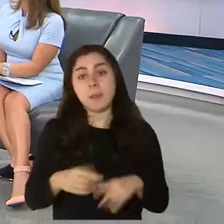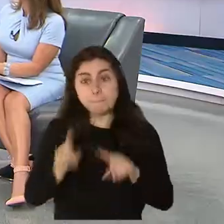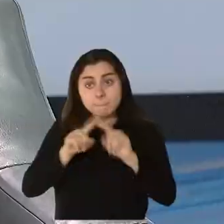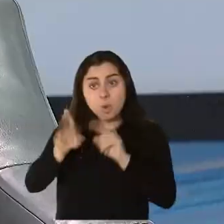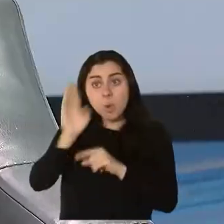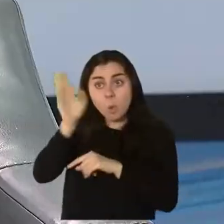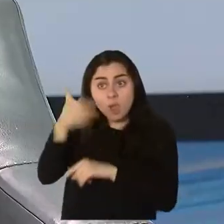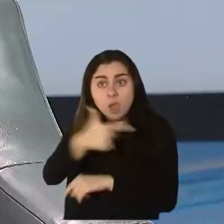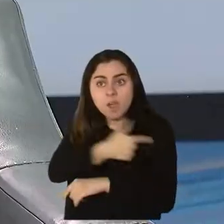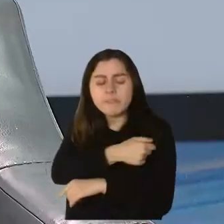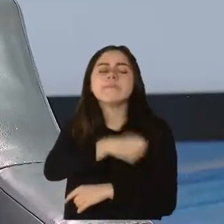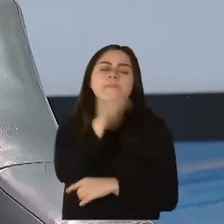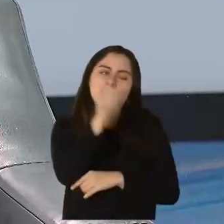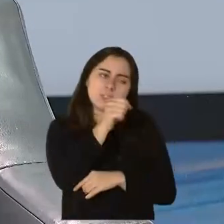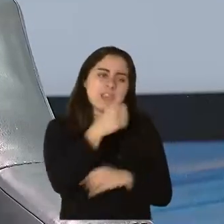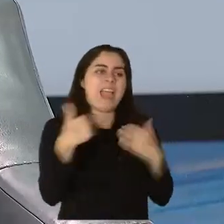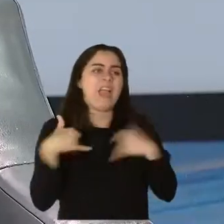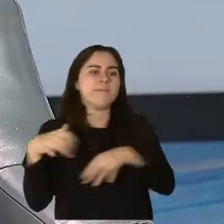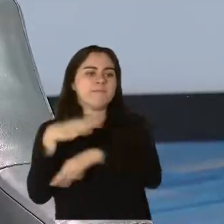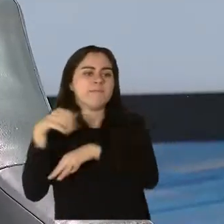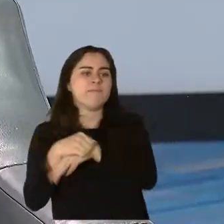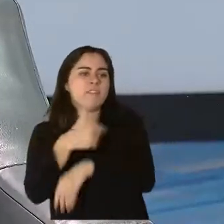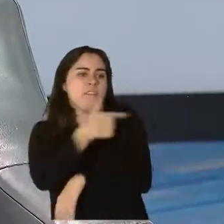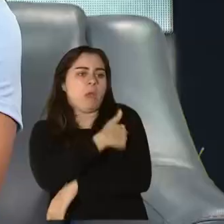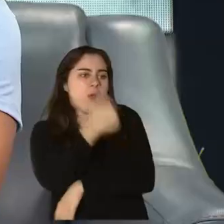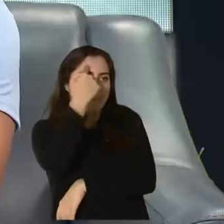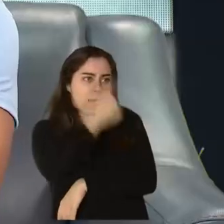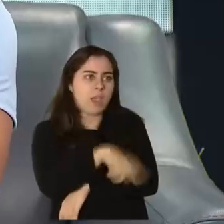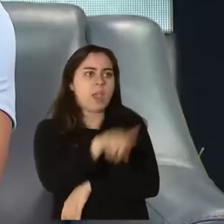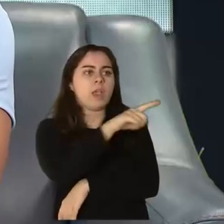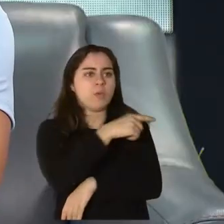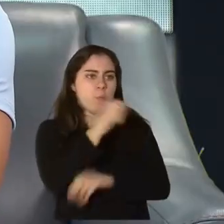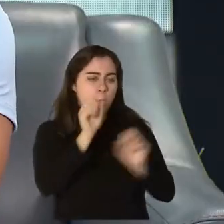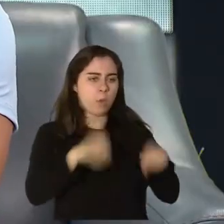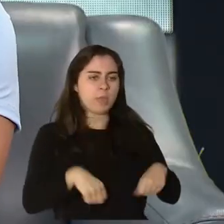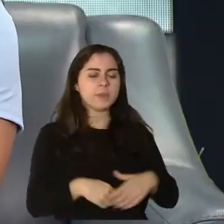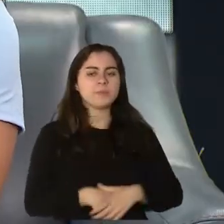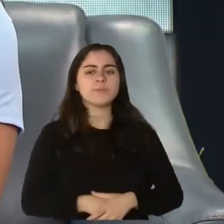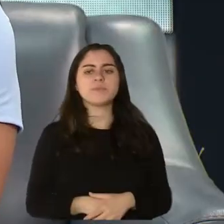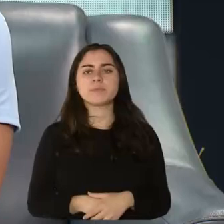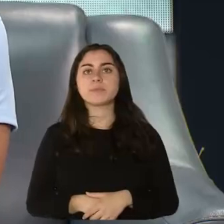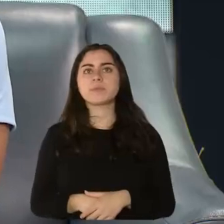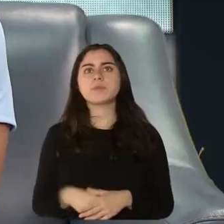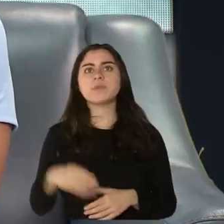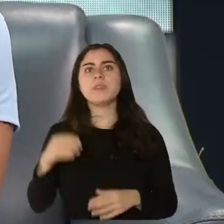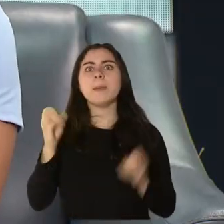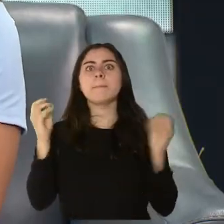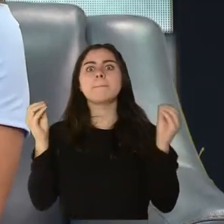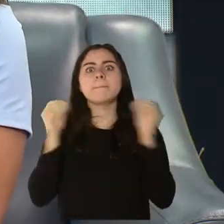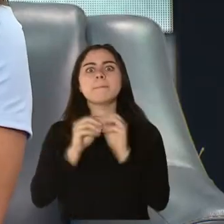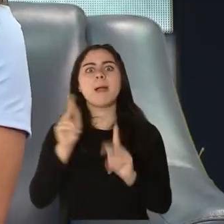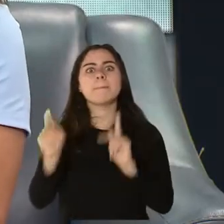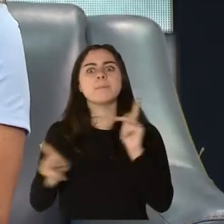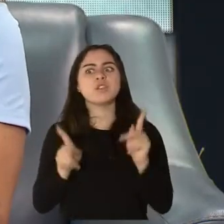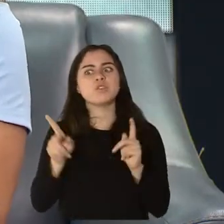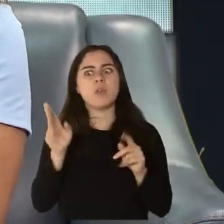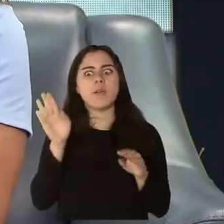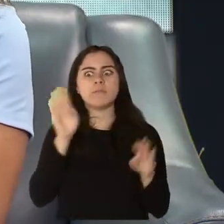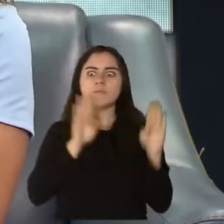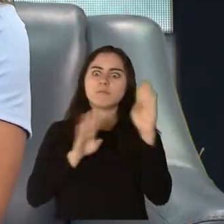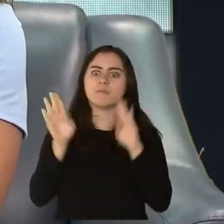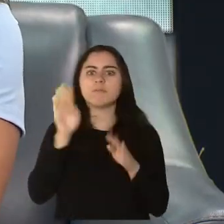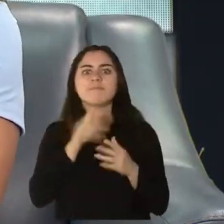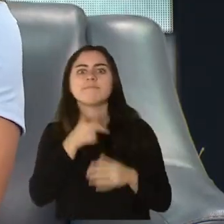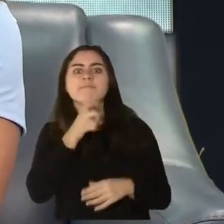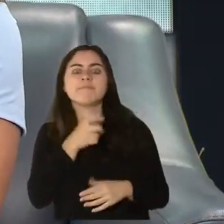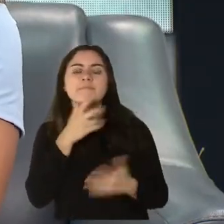Están, están separadas para ese propósito. Quizás a lo que más preocupación ha levantado es el otro grupo de los ciudadanos